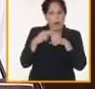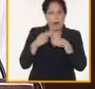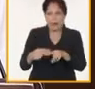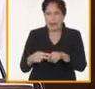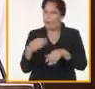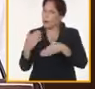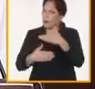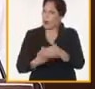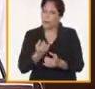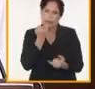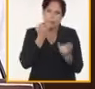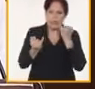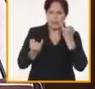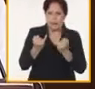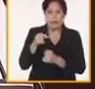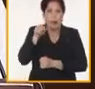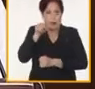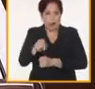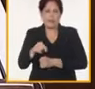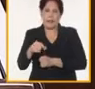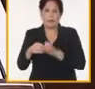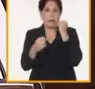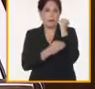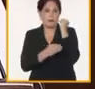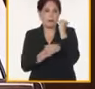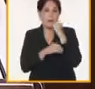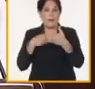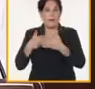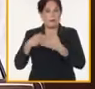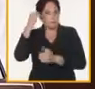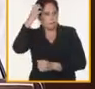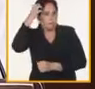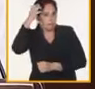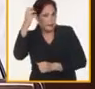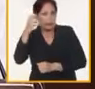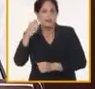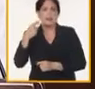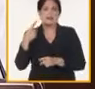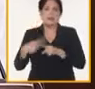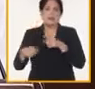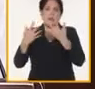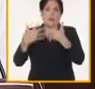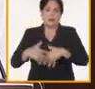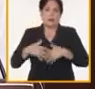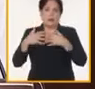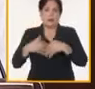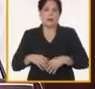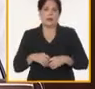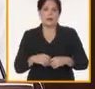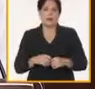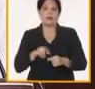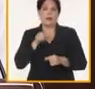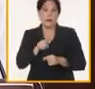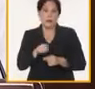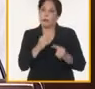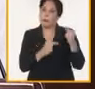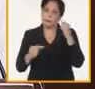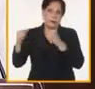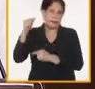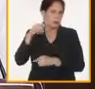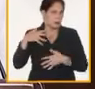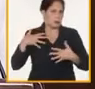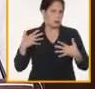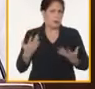identificadas, así como fortalecer la empresa estatal y las bases productivas. Constituye una prioridad